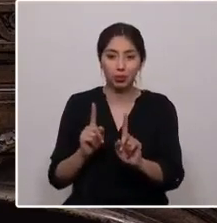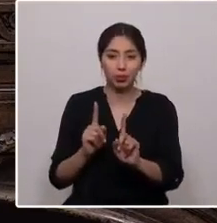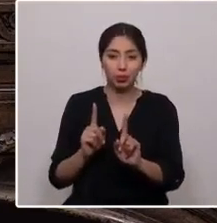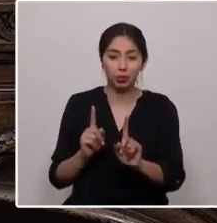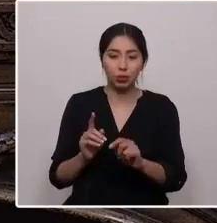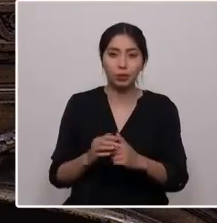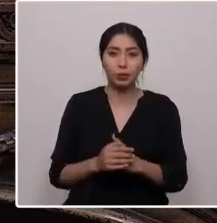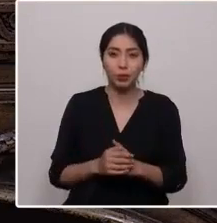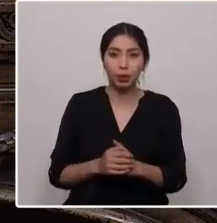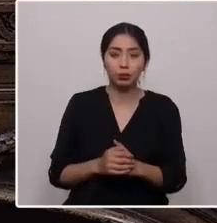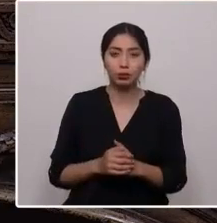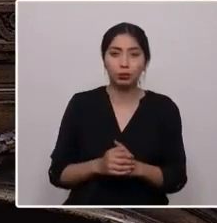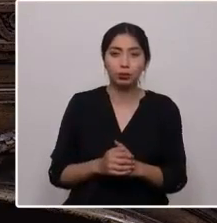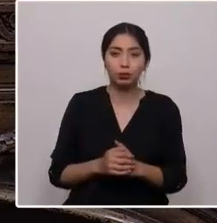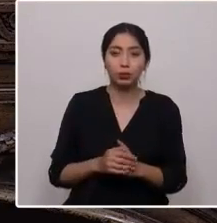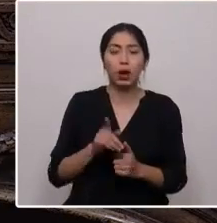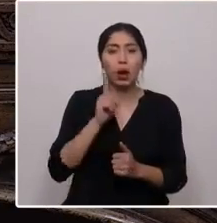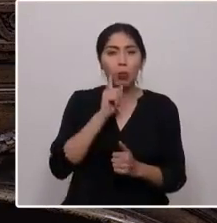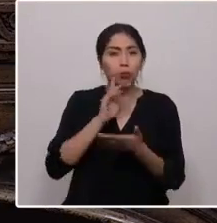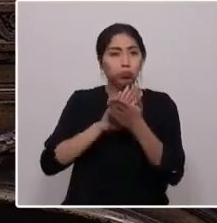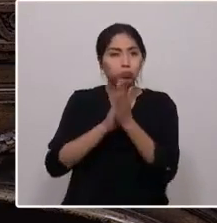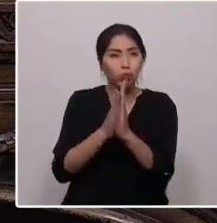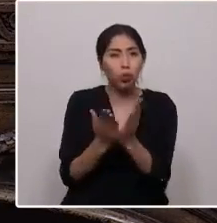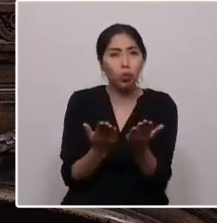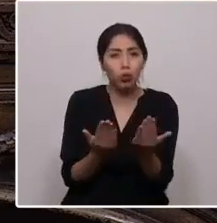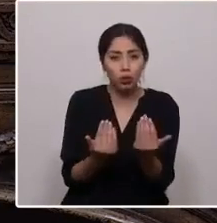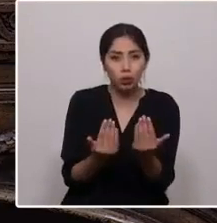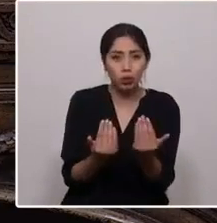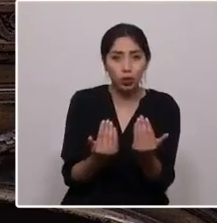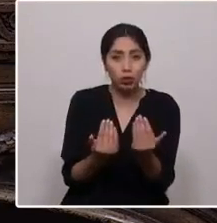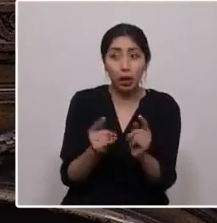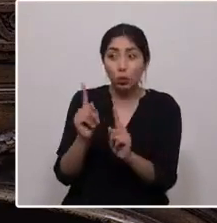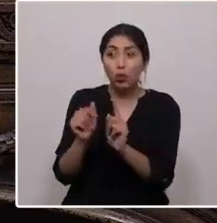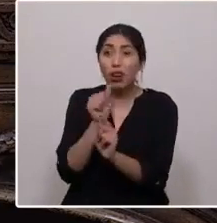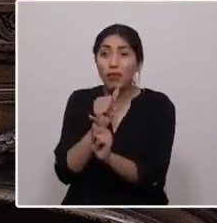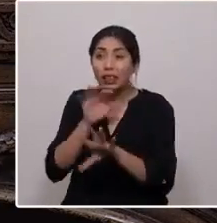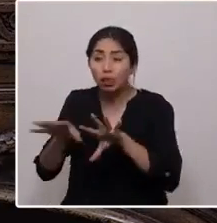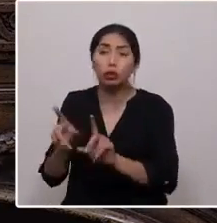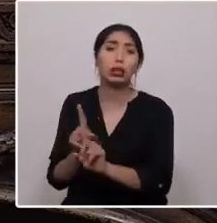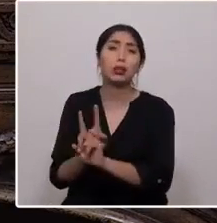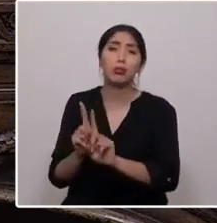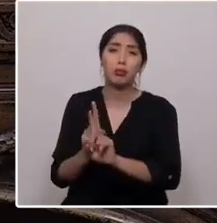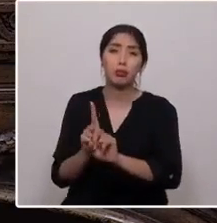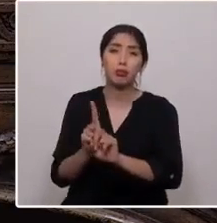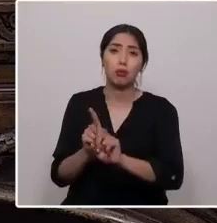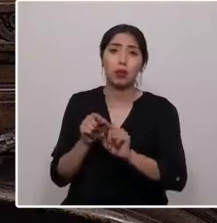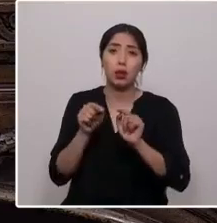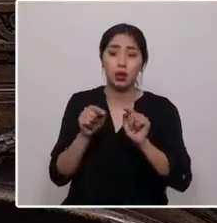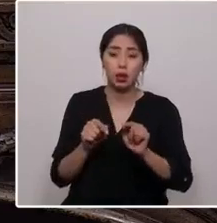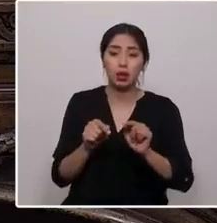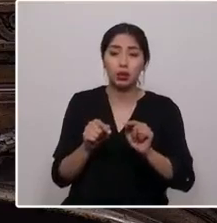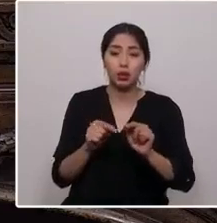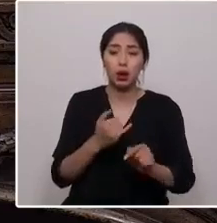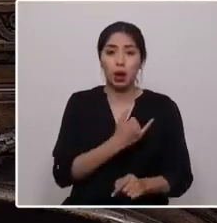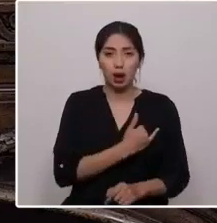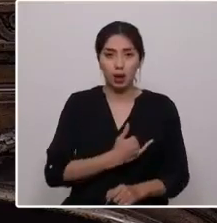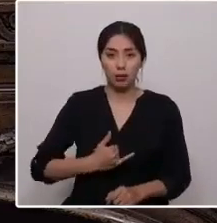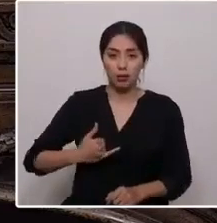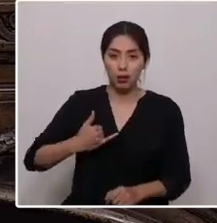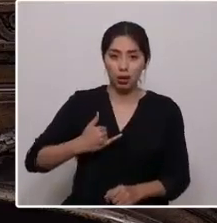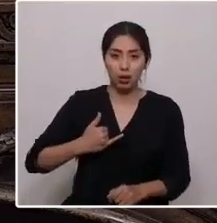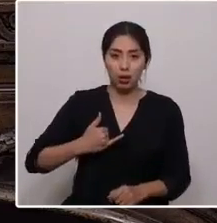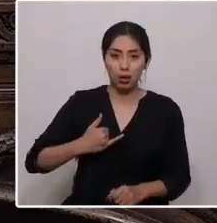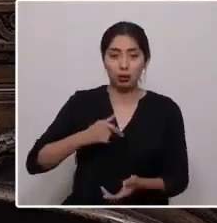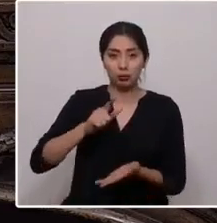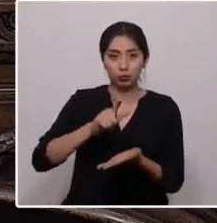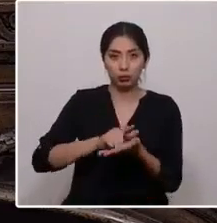necesario y que a nadie le falte nada. Príncipe Aymara. Sumo Jaipu, buenas